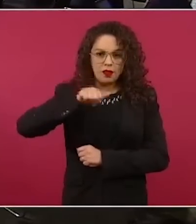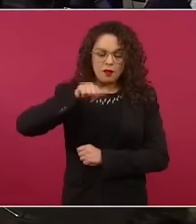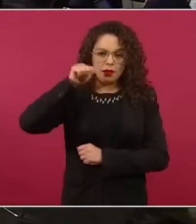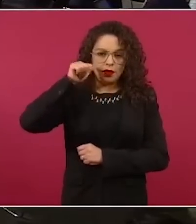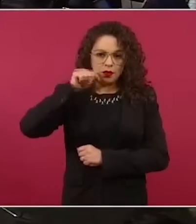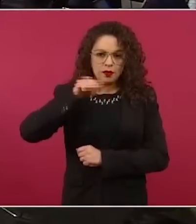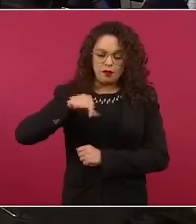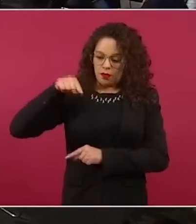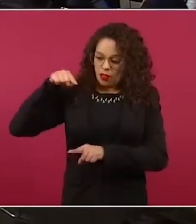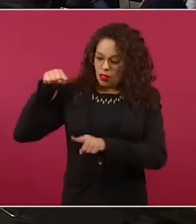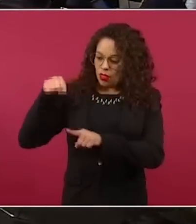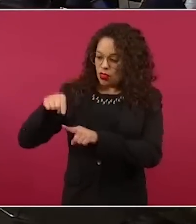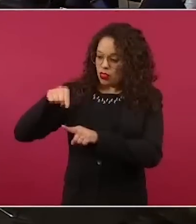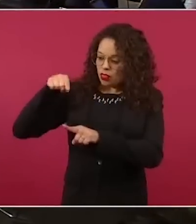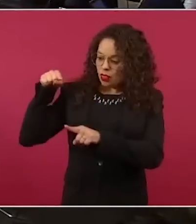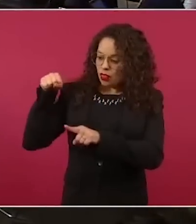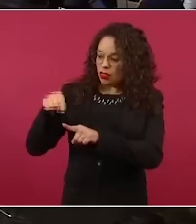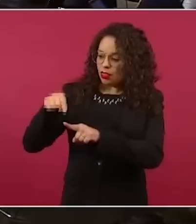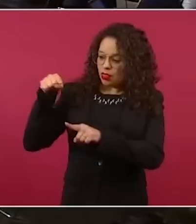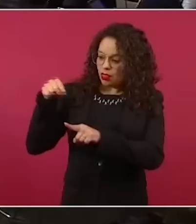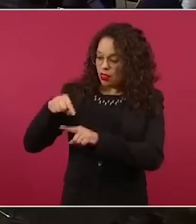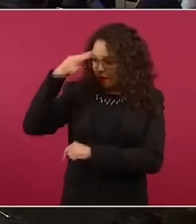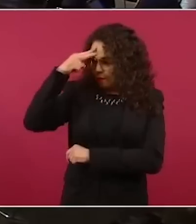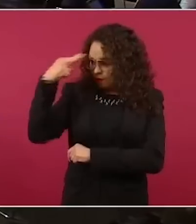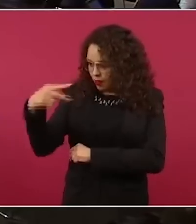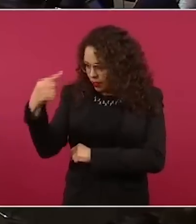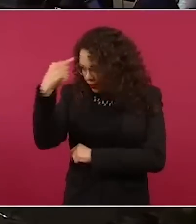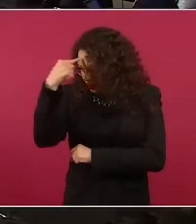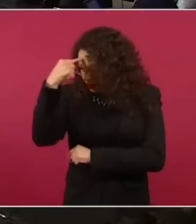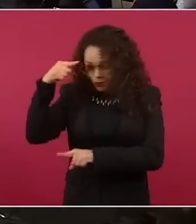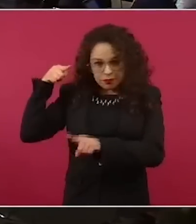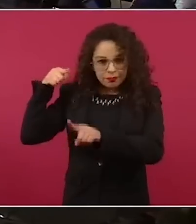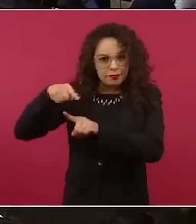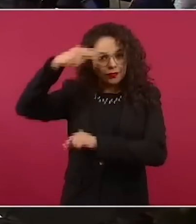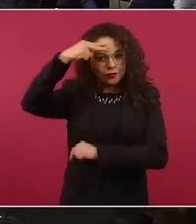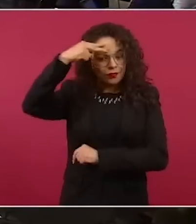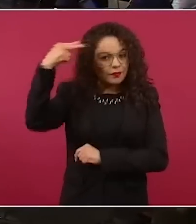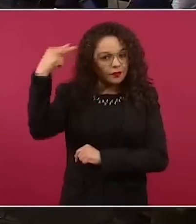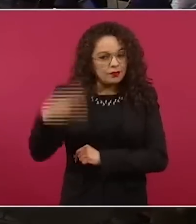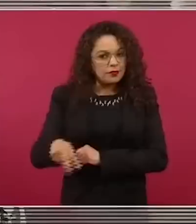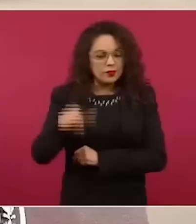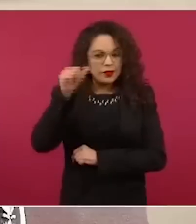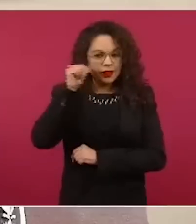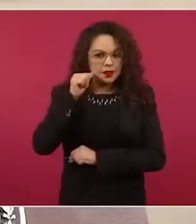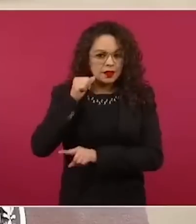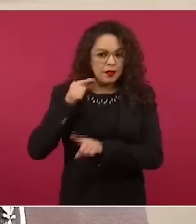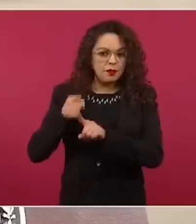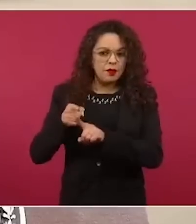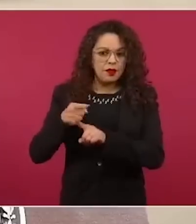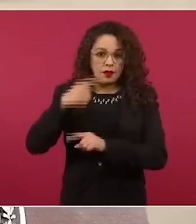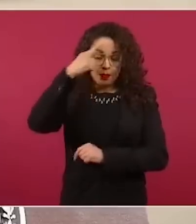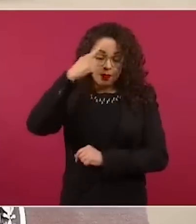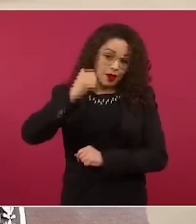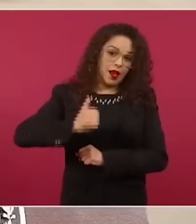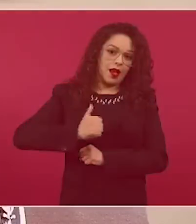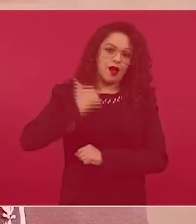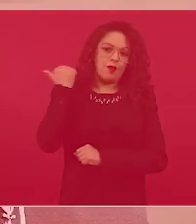México para sacar raja electoral.